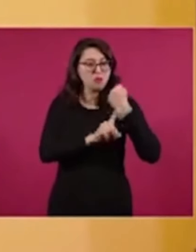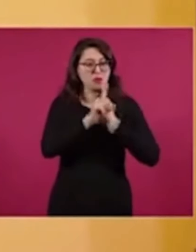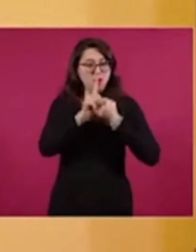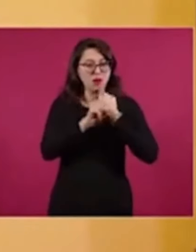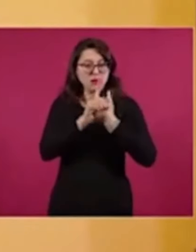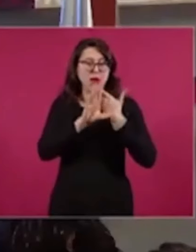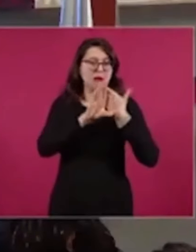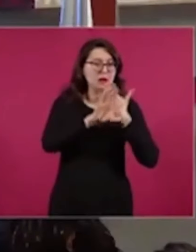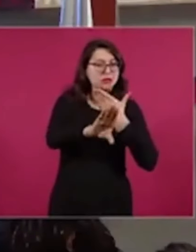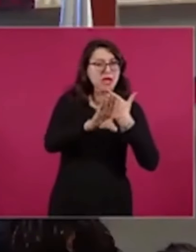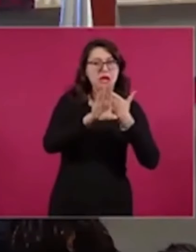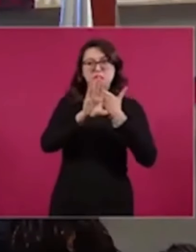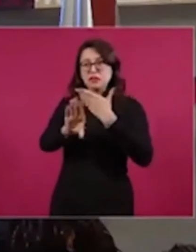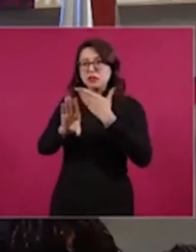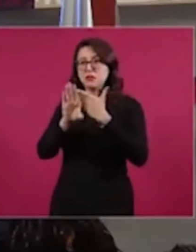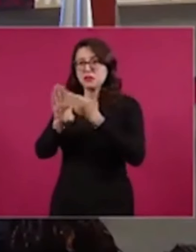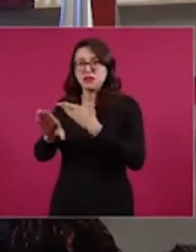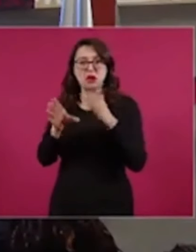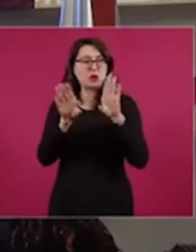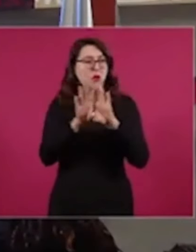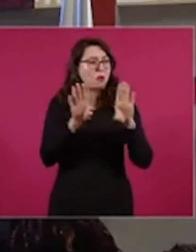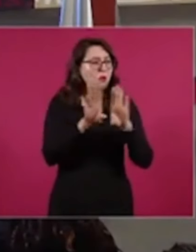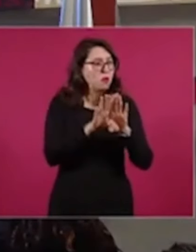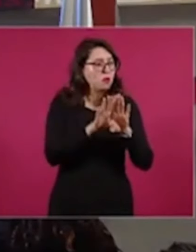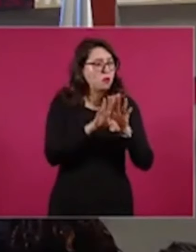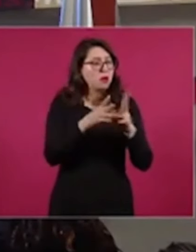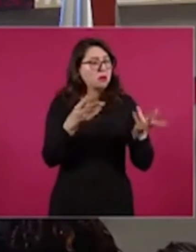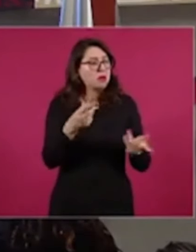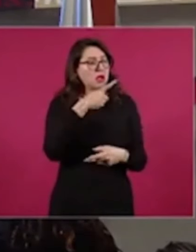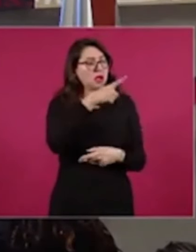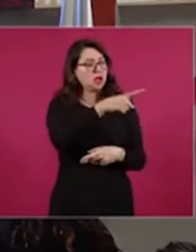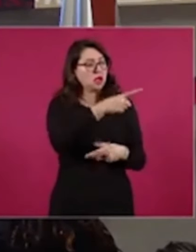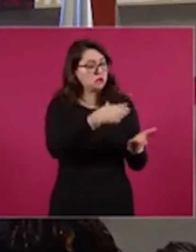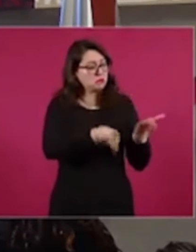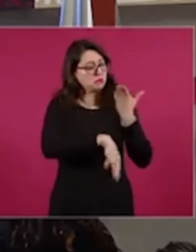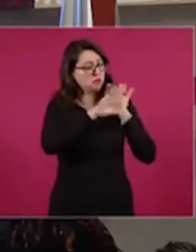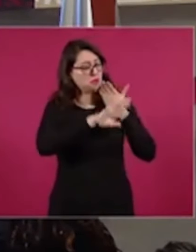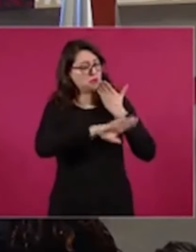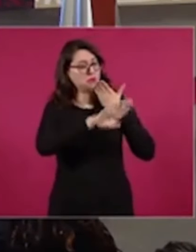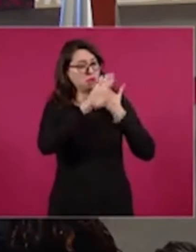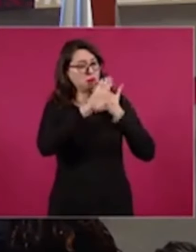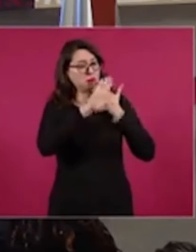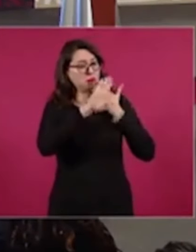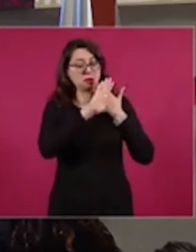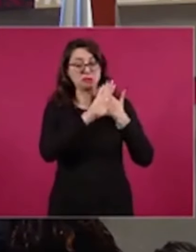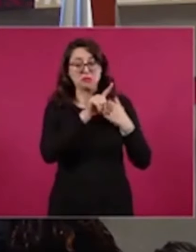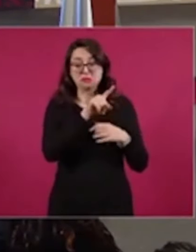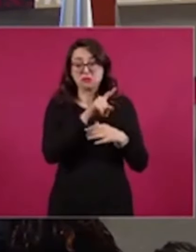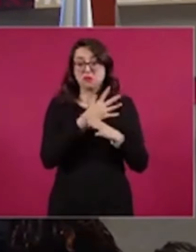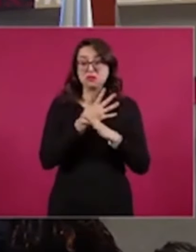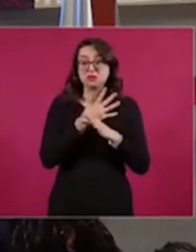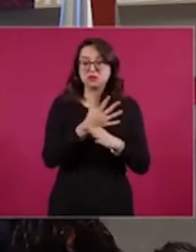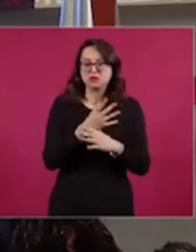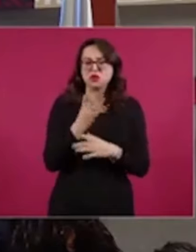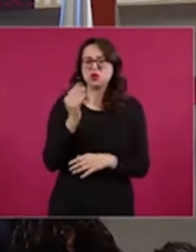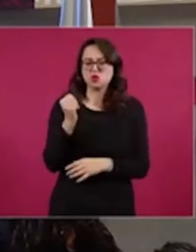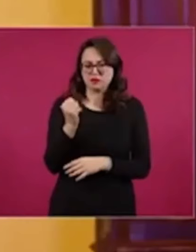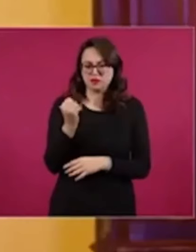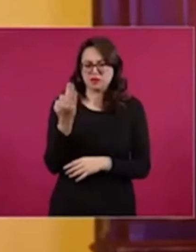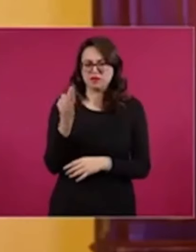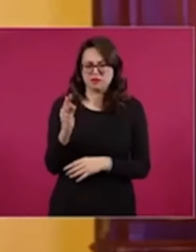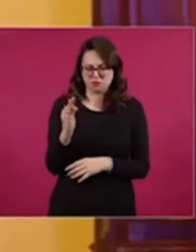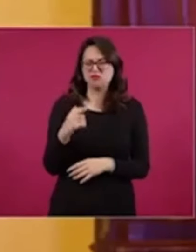filtrando información y dañándome en la mañanera del 1 de febrero? Palabras no, palabras menos, sí expresé esto.